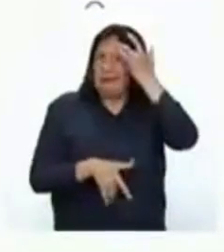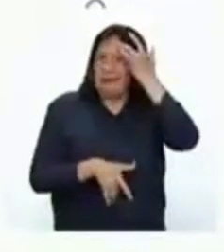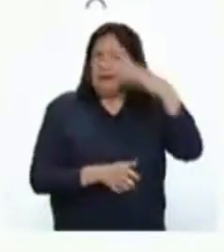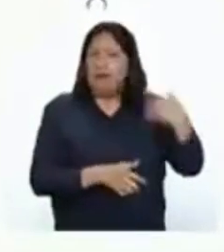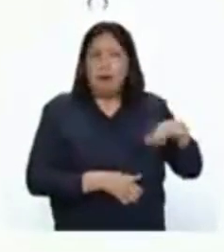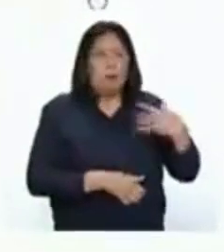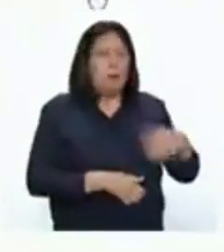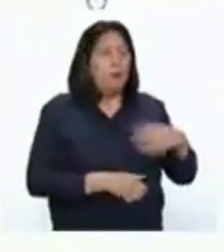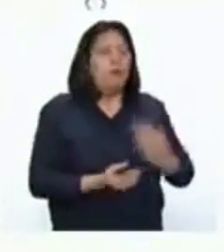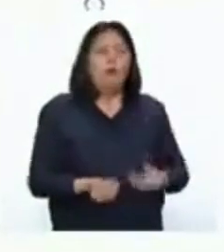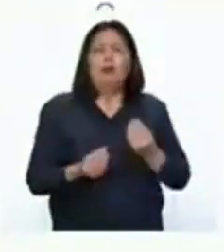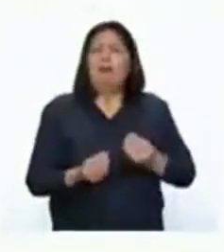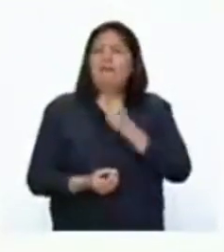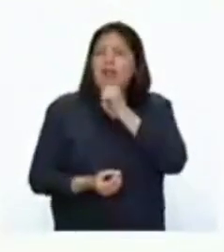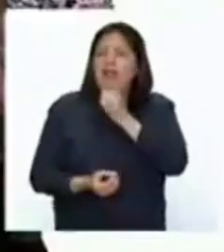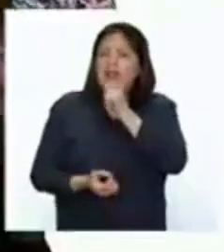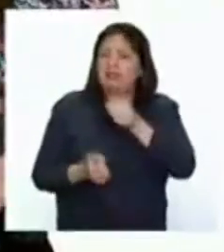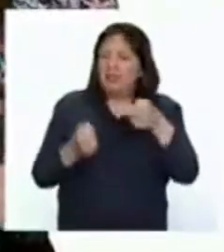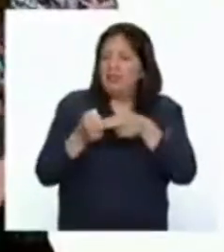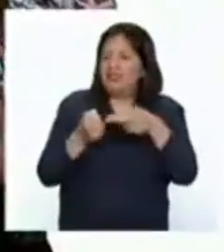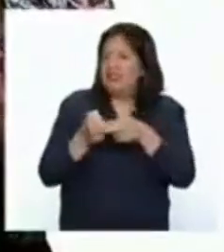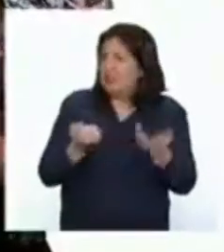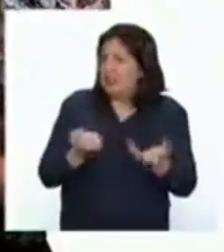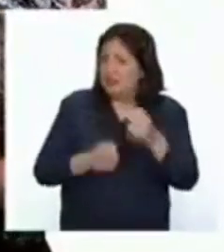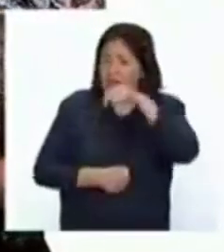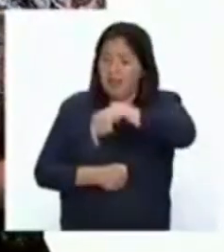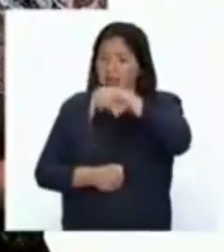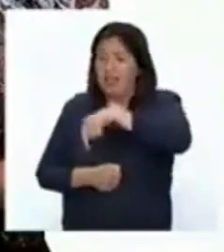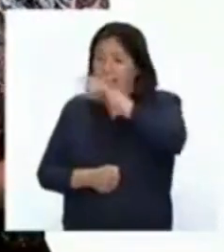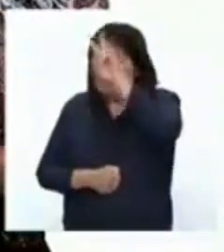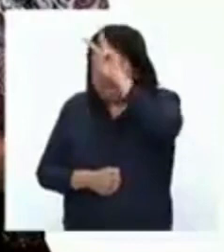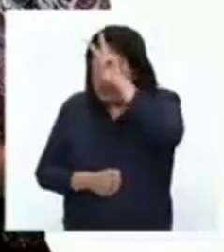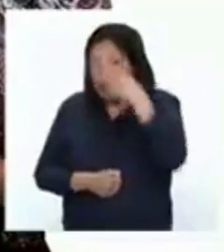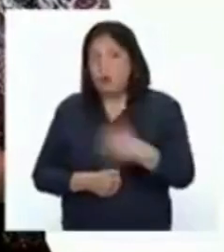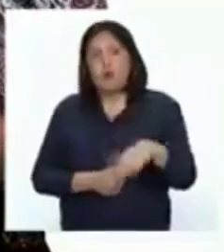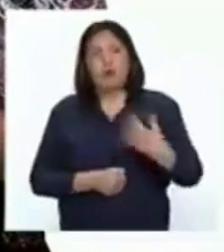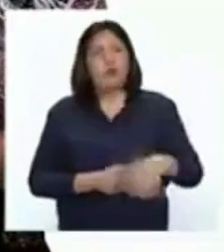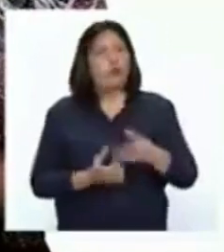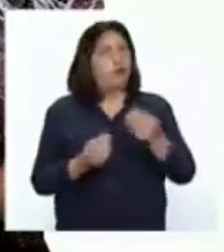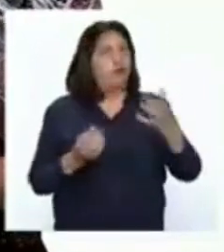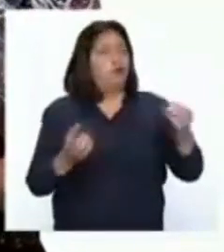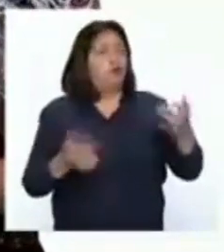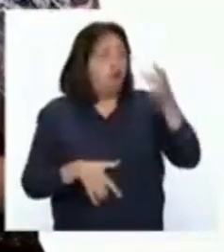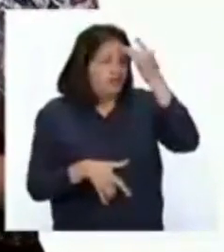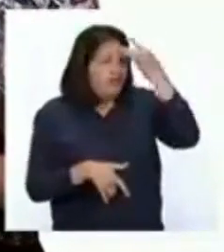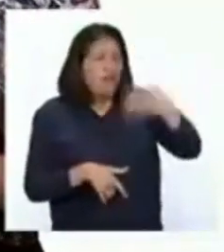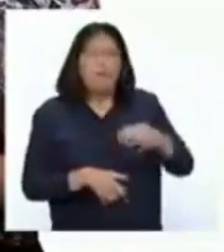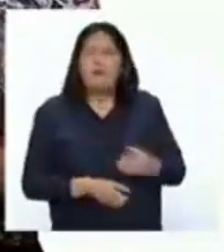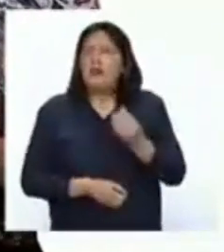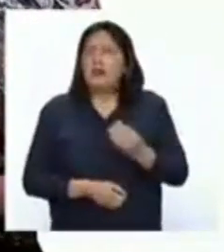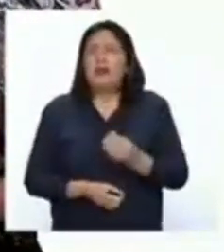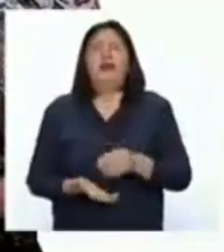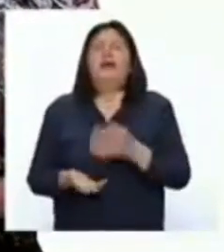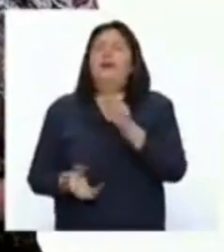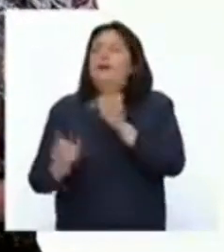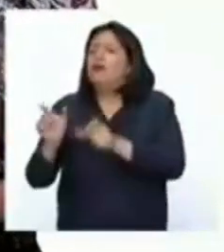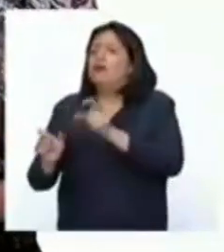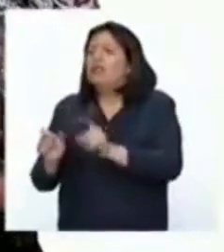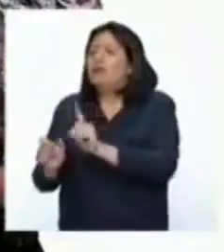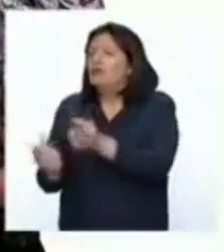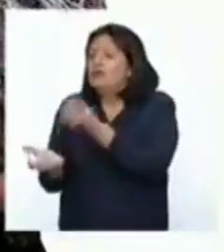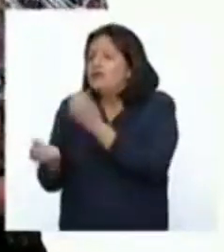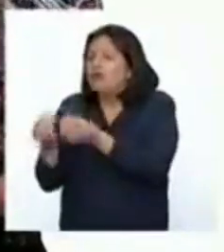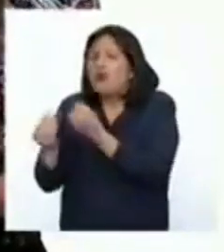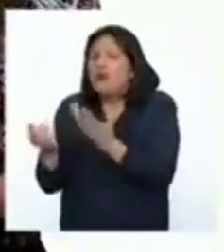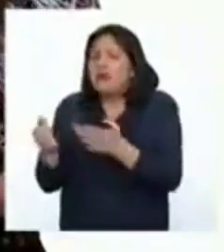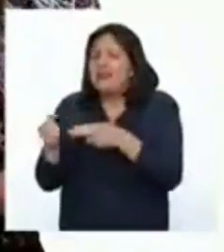atribuirse a la carencia de hierro. En el Perú, muchos casos de anemia se deben a un bajo consumo de alimentos que contienen este